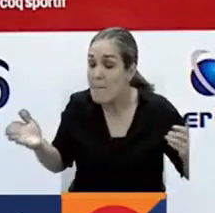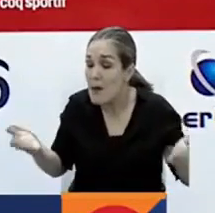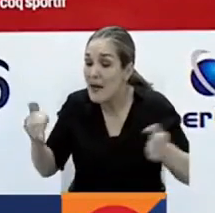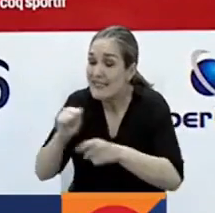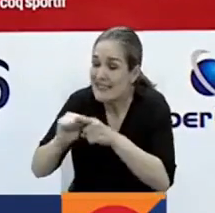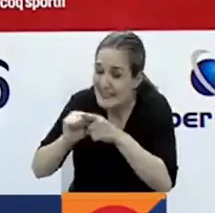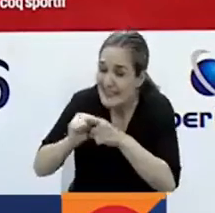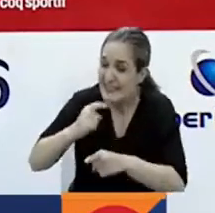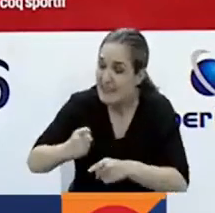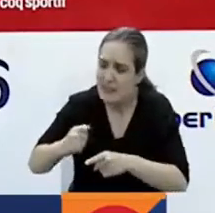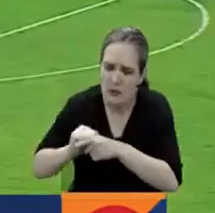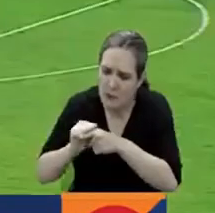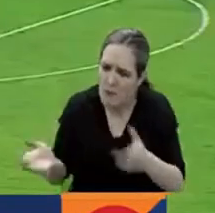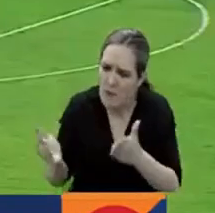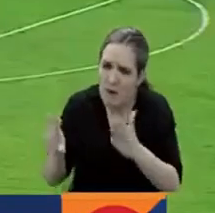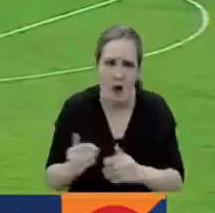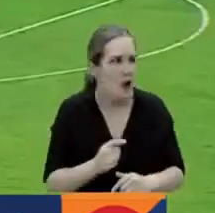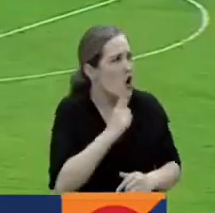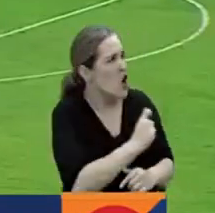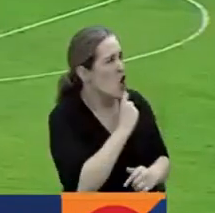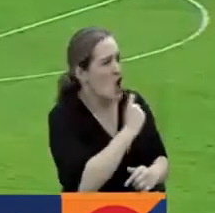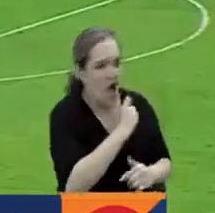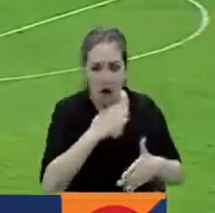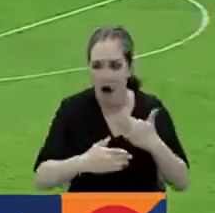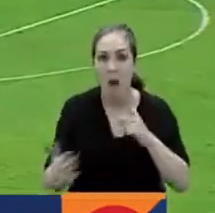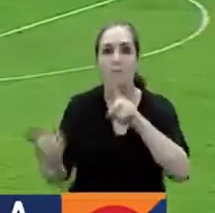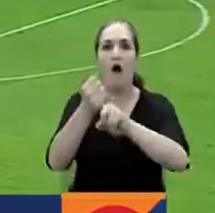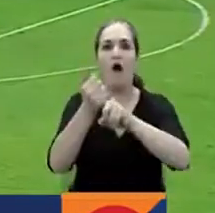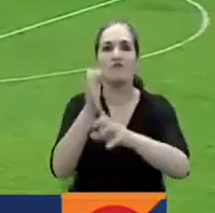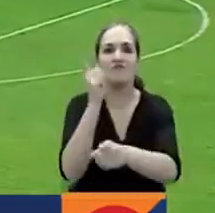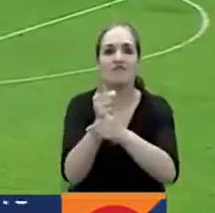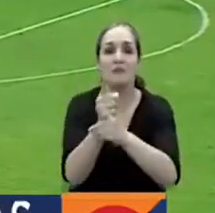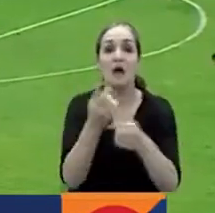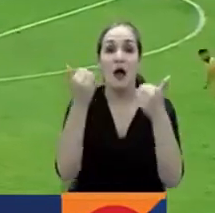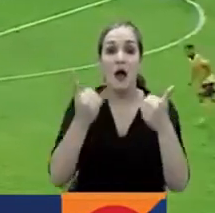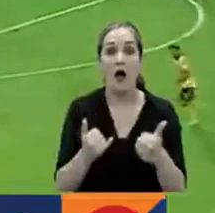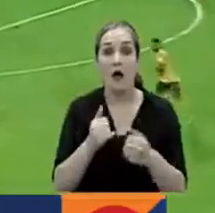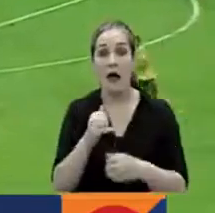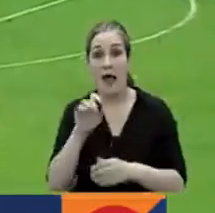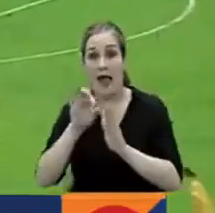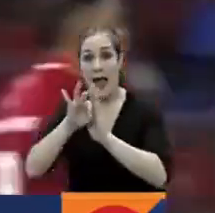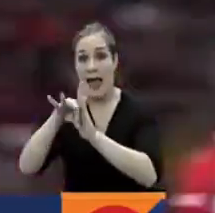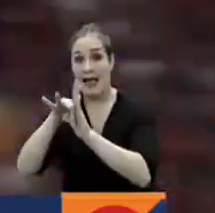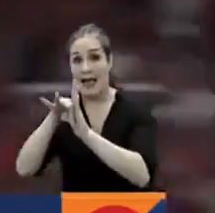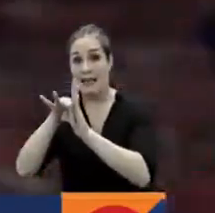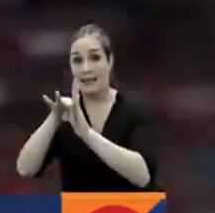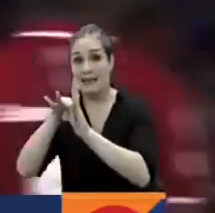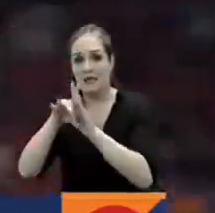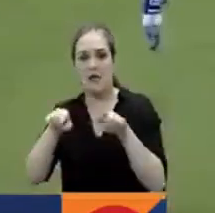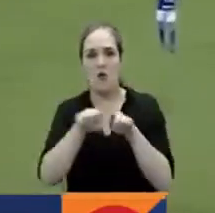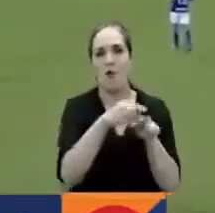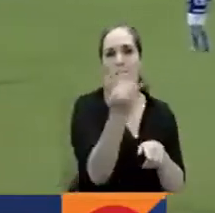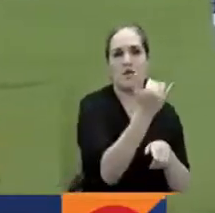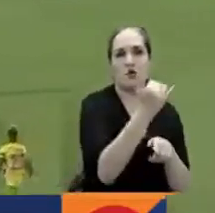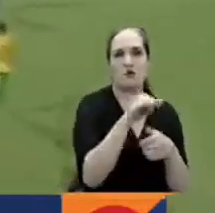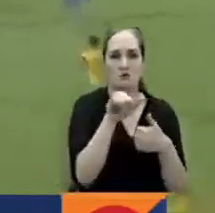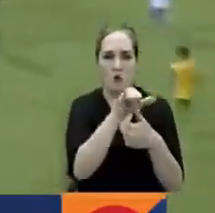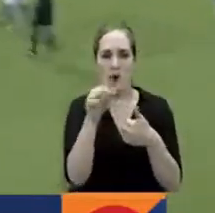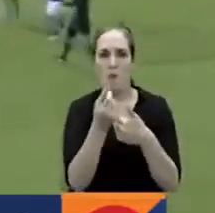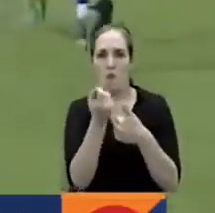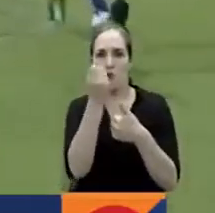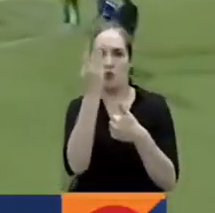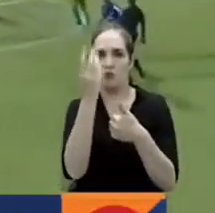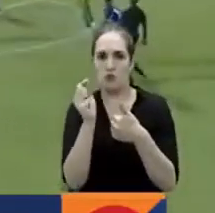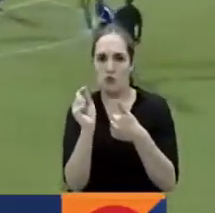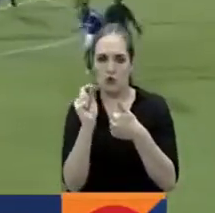entreno lo más difícil posible. Águilas alcanzó a Millonarios en la punta de la tabla aplicando el mismo estilo de los azules, a los cuales solo